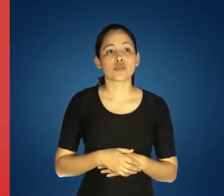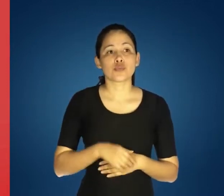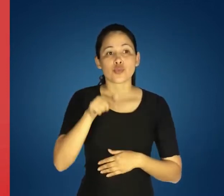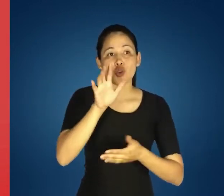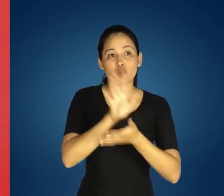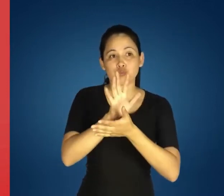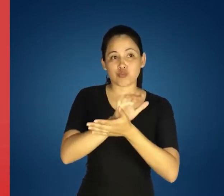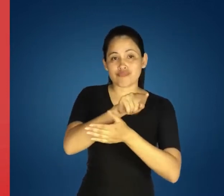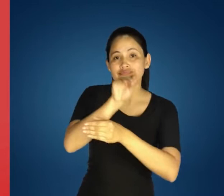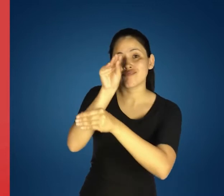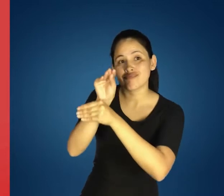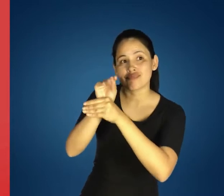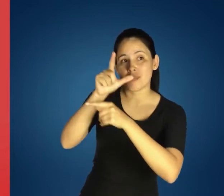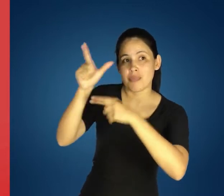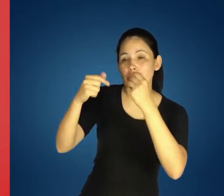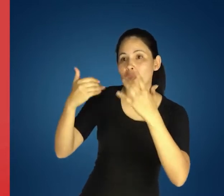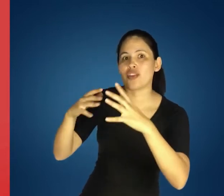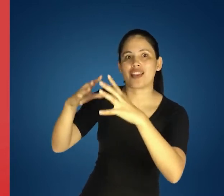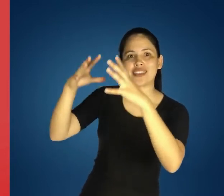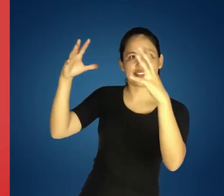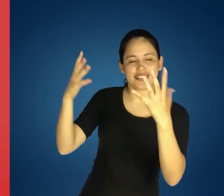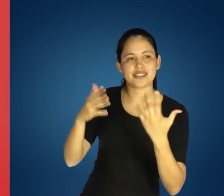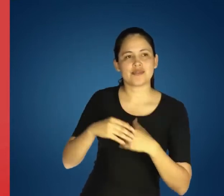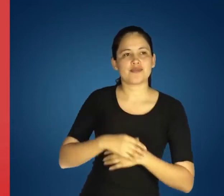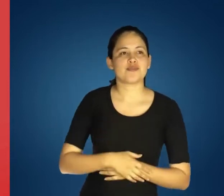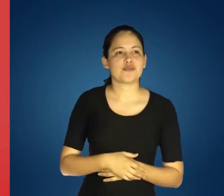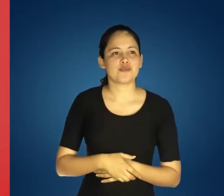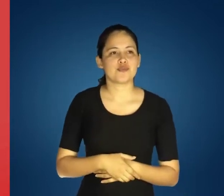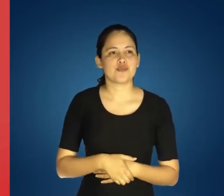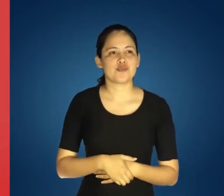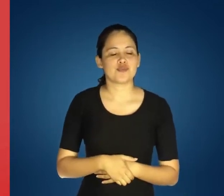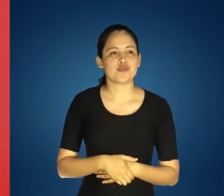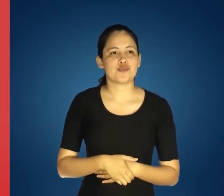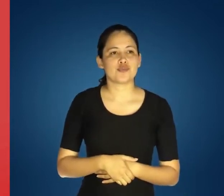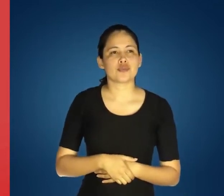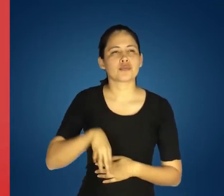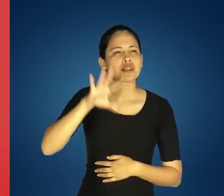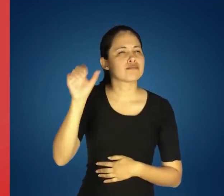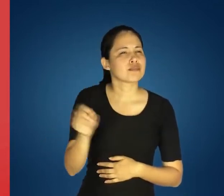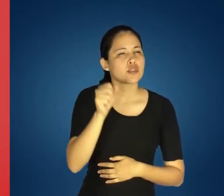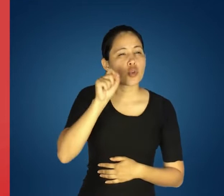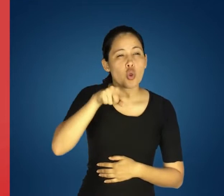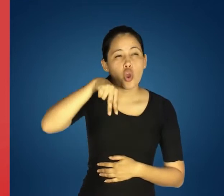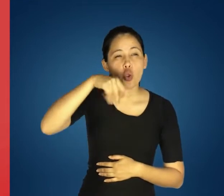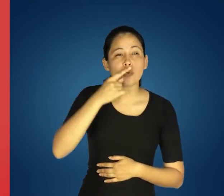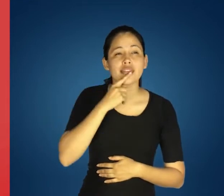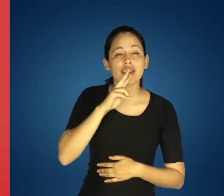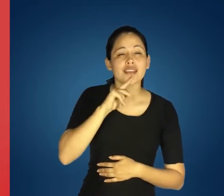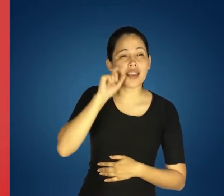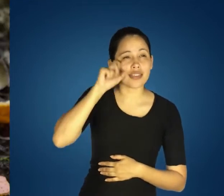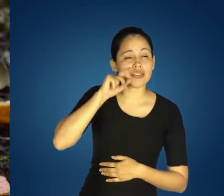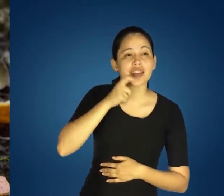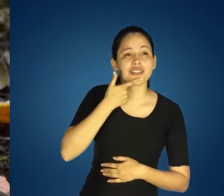la raíz De la raíz pasará al tallo Y le permitirá alimentar a toda la planta Para que pueda